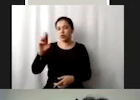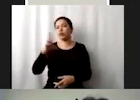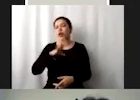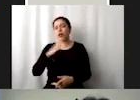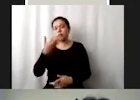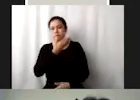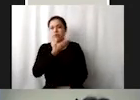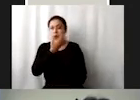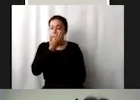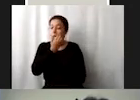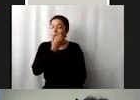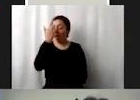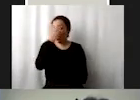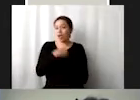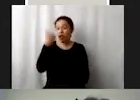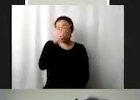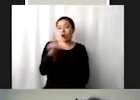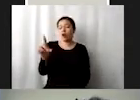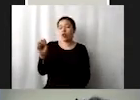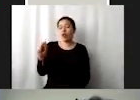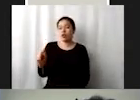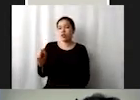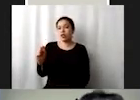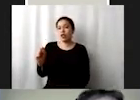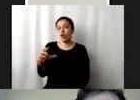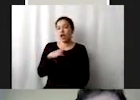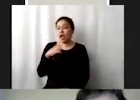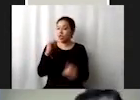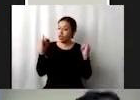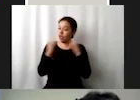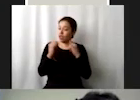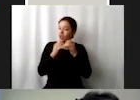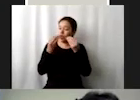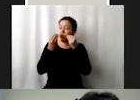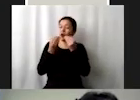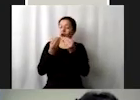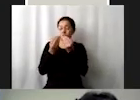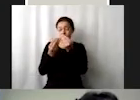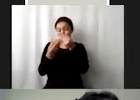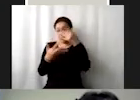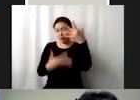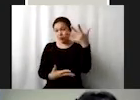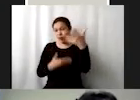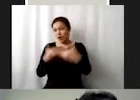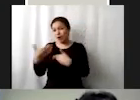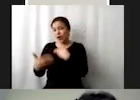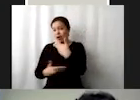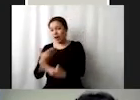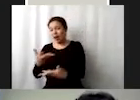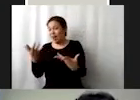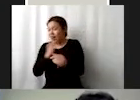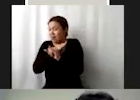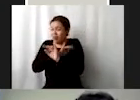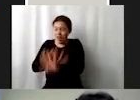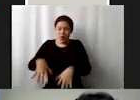que al momento de revisar los ODS hay un montón de instituciones hay un montón de procesos una locura de información